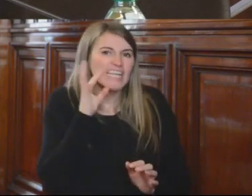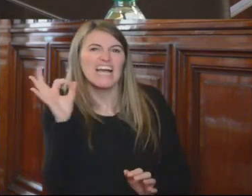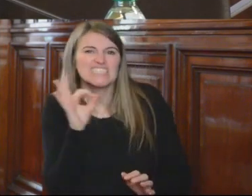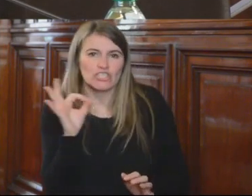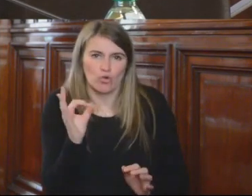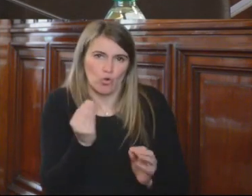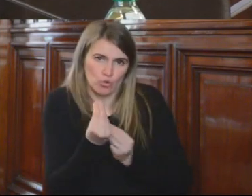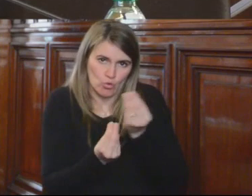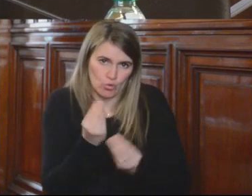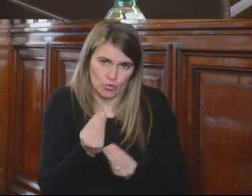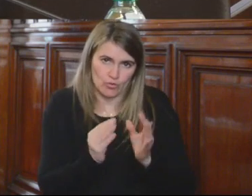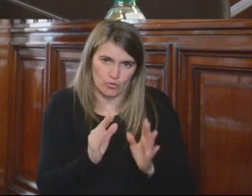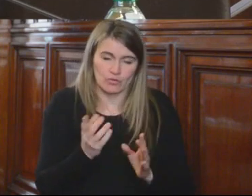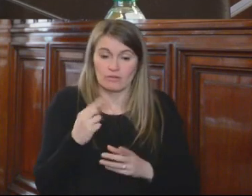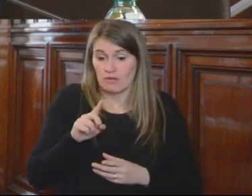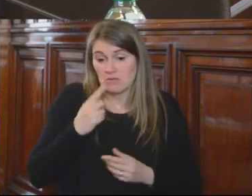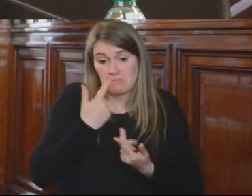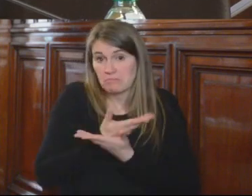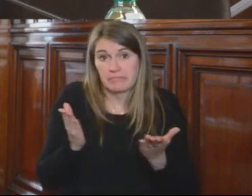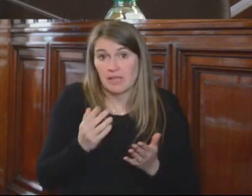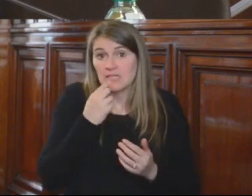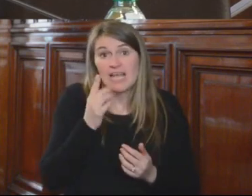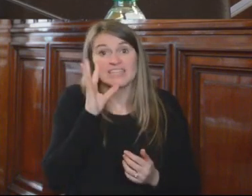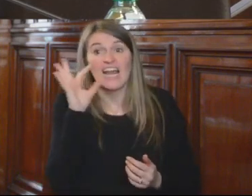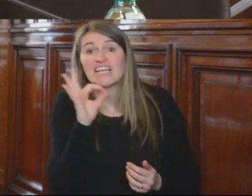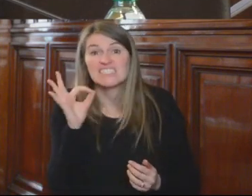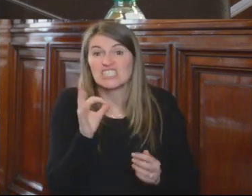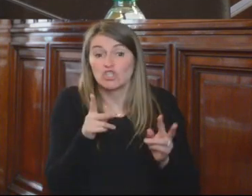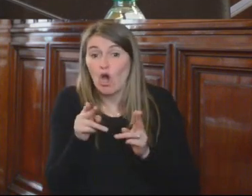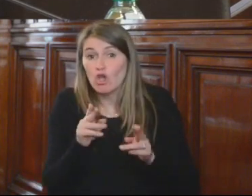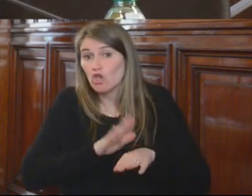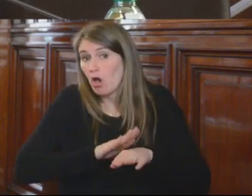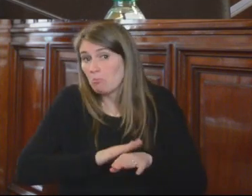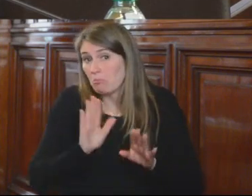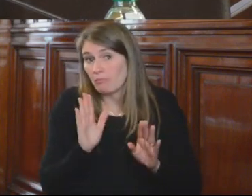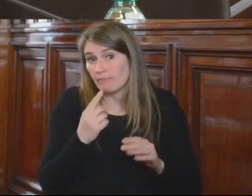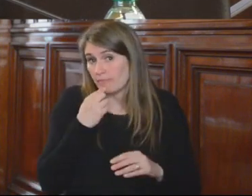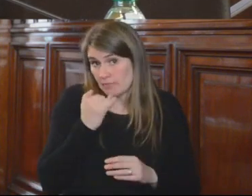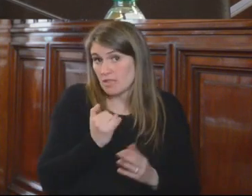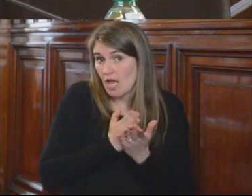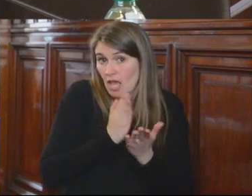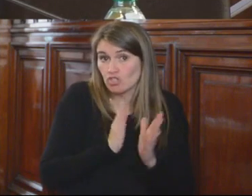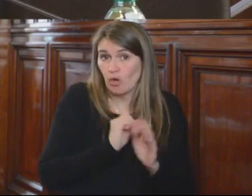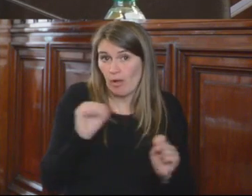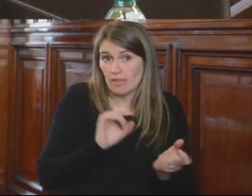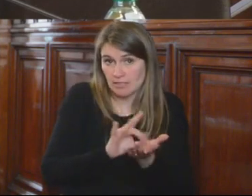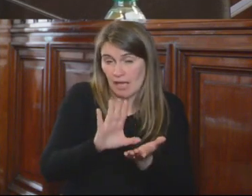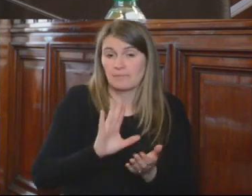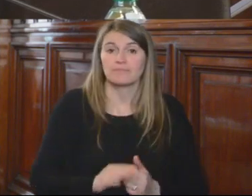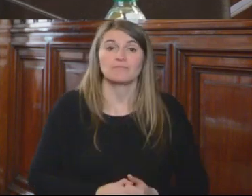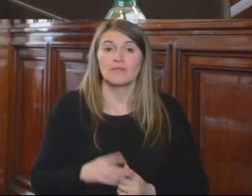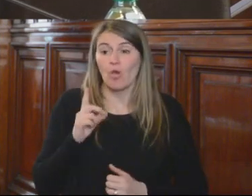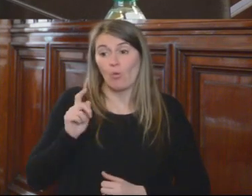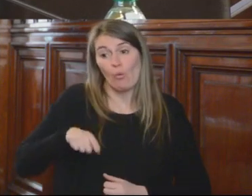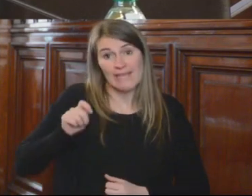demostrado en la jurisdicción interna que la categoría denominada transitorios está conforme a derecho. La cesación de los jueces dispuesta